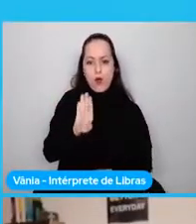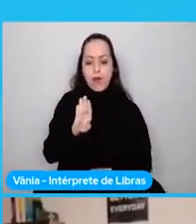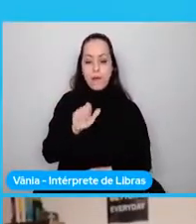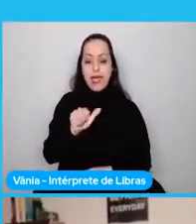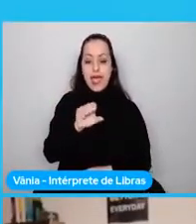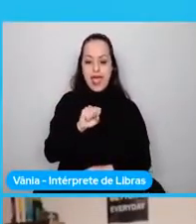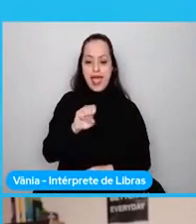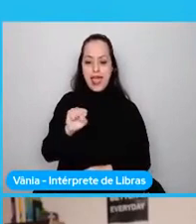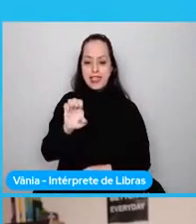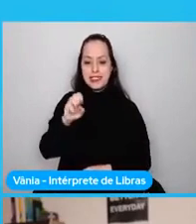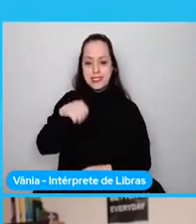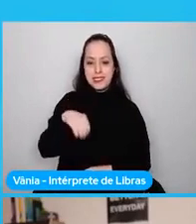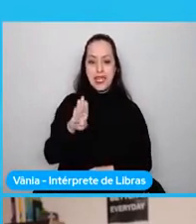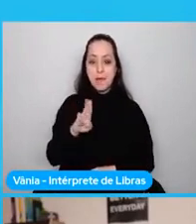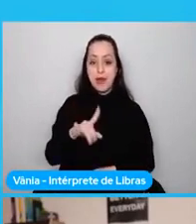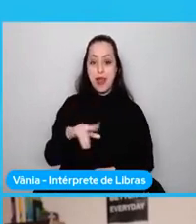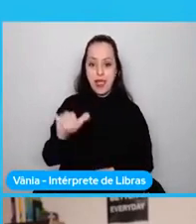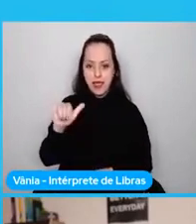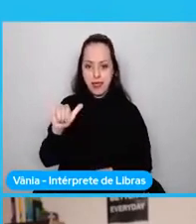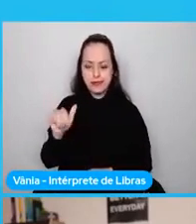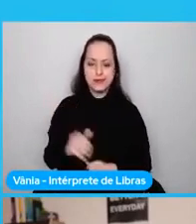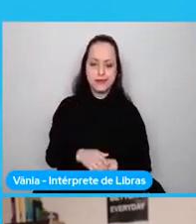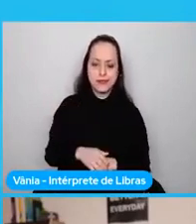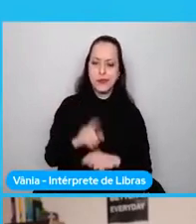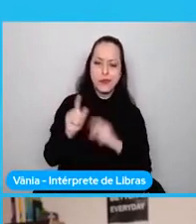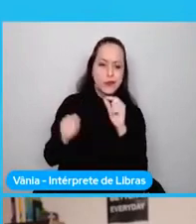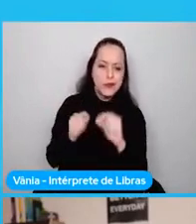el qué, el por qué y el cómo.